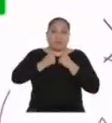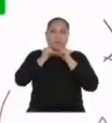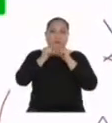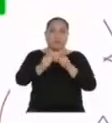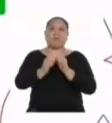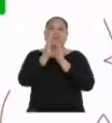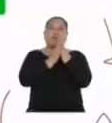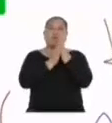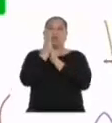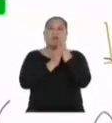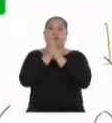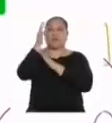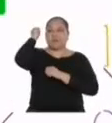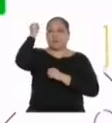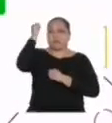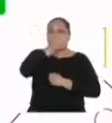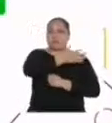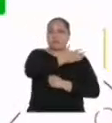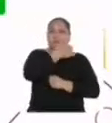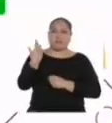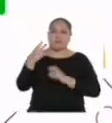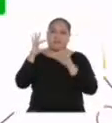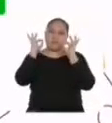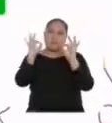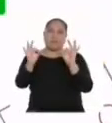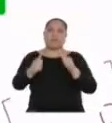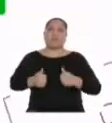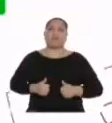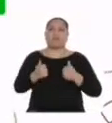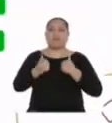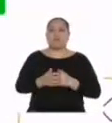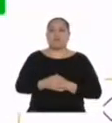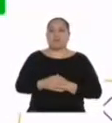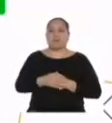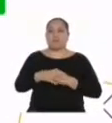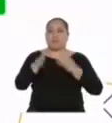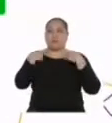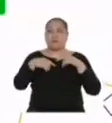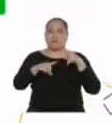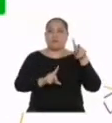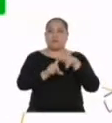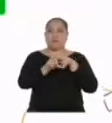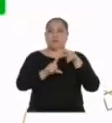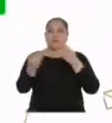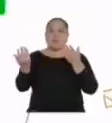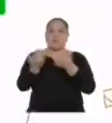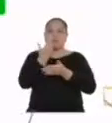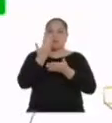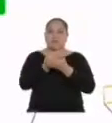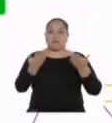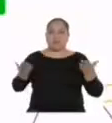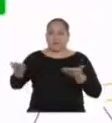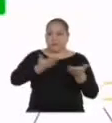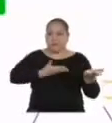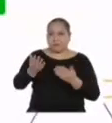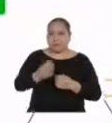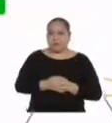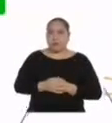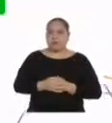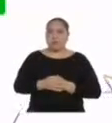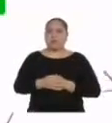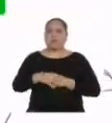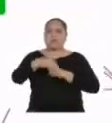deseo y derecho a una mejor calidad de vida, la aparición de nuevos bienes y servicios